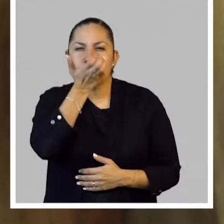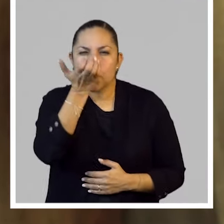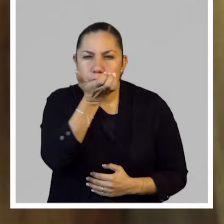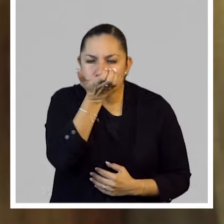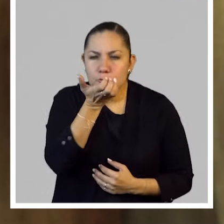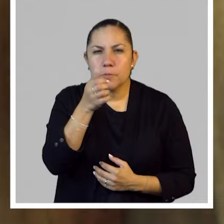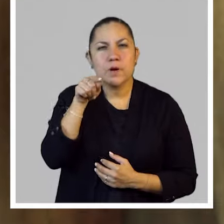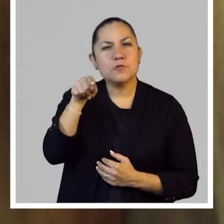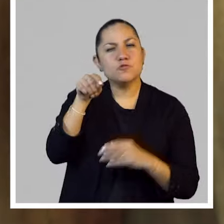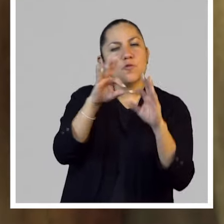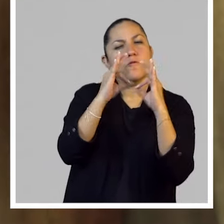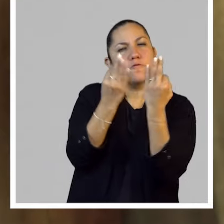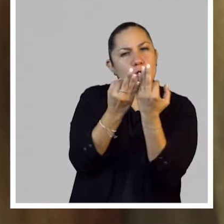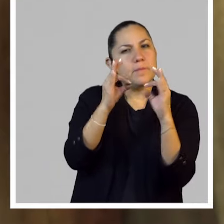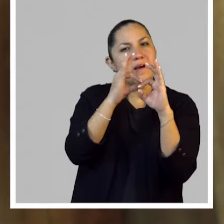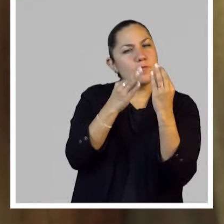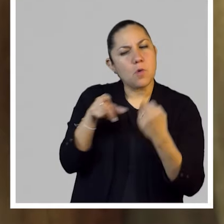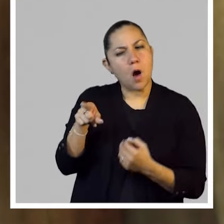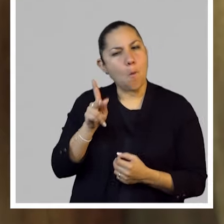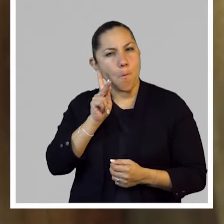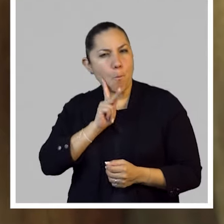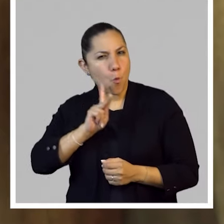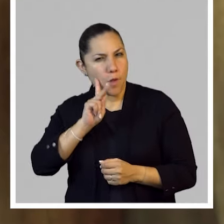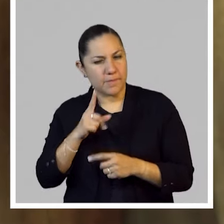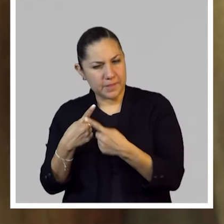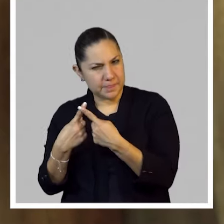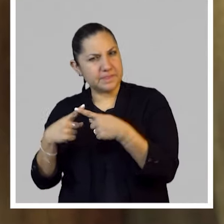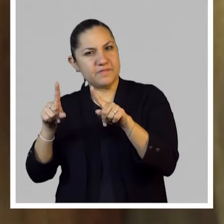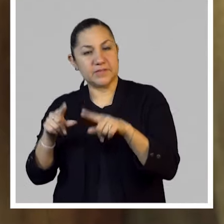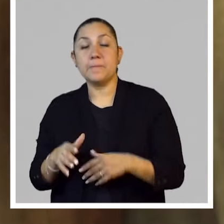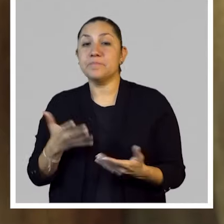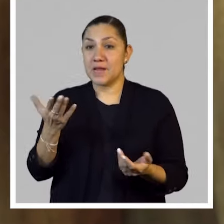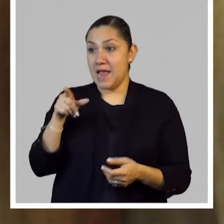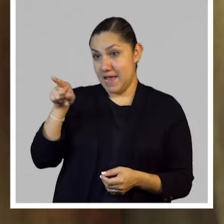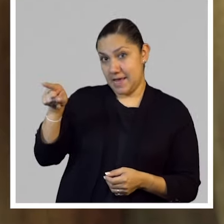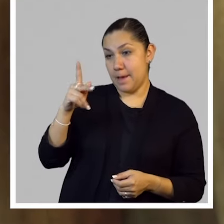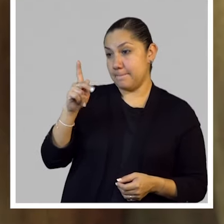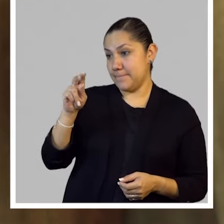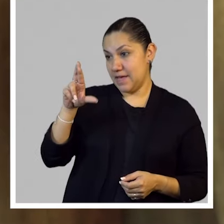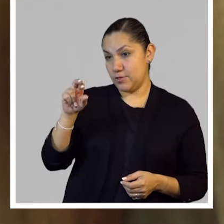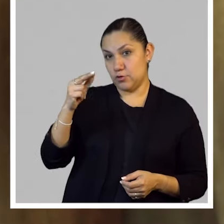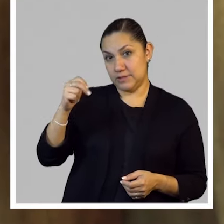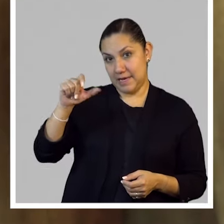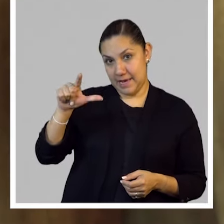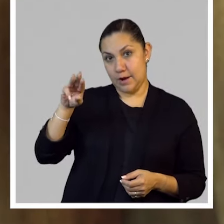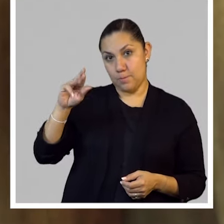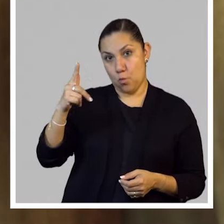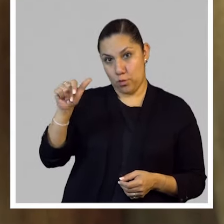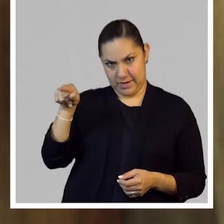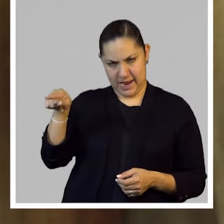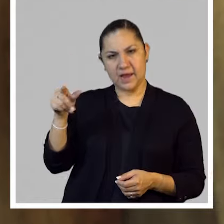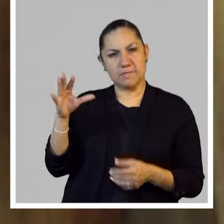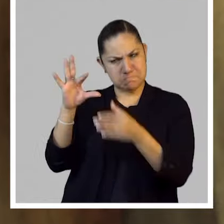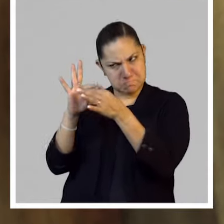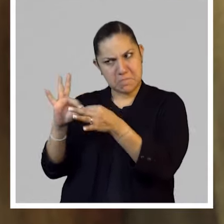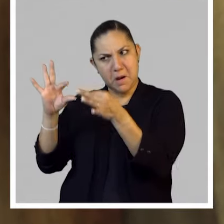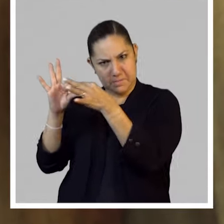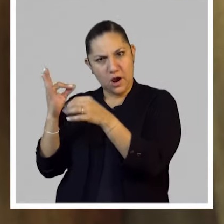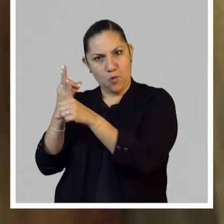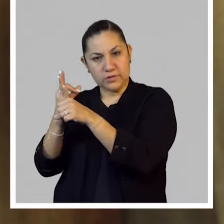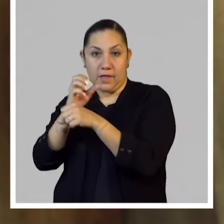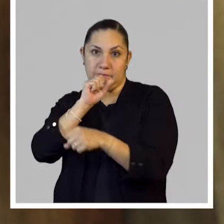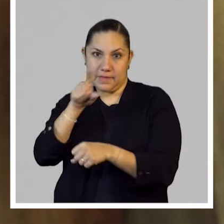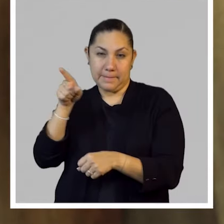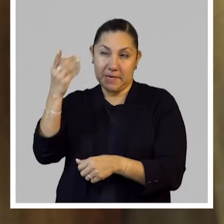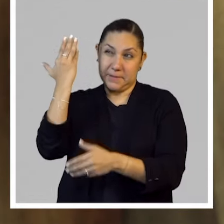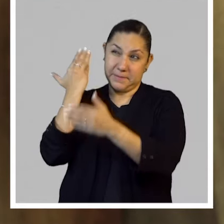experimental, ¿no? Siempre. Entonces, estamos aquí platicando con Pedro Señal Murga, que participó en una exposición hace ya unos años, y que ahora está